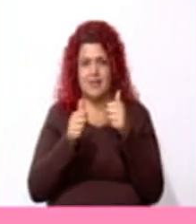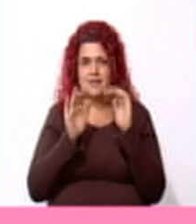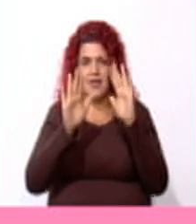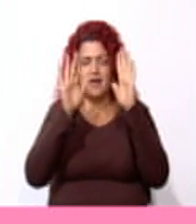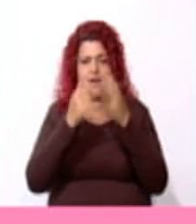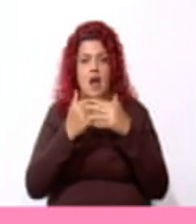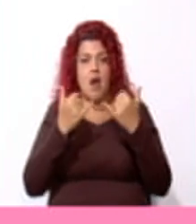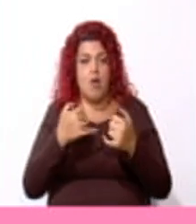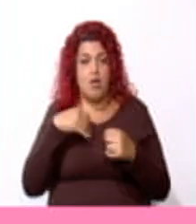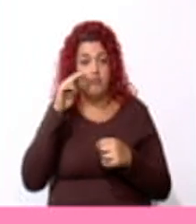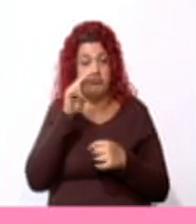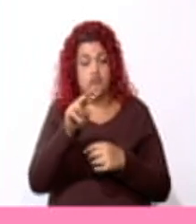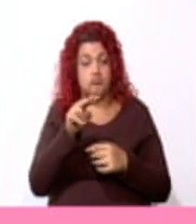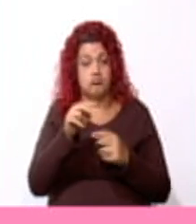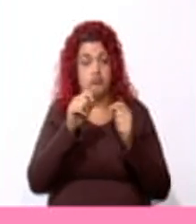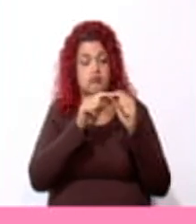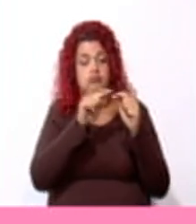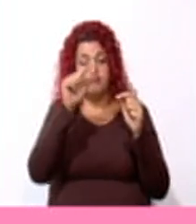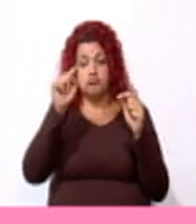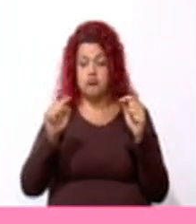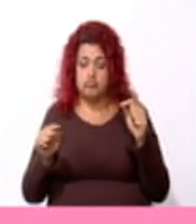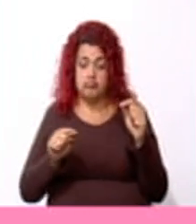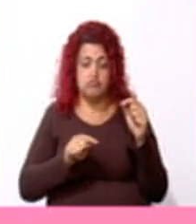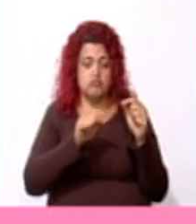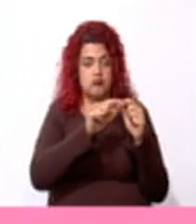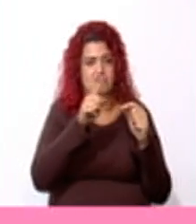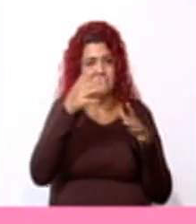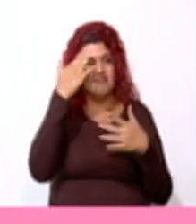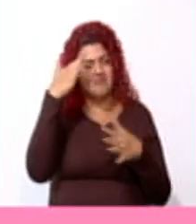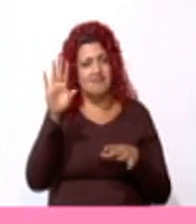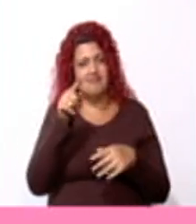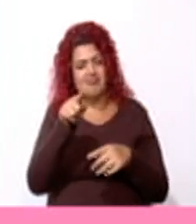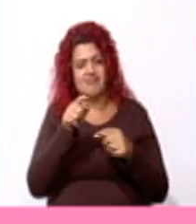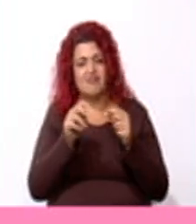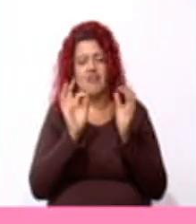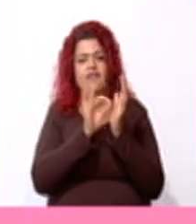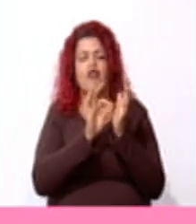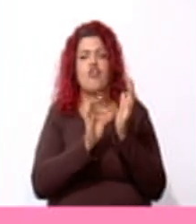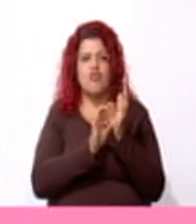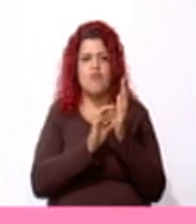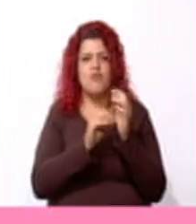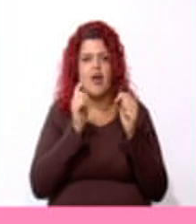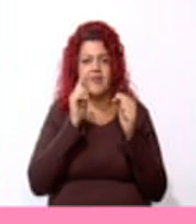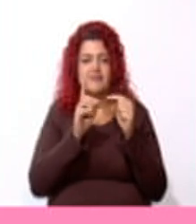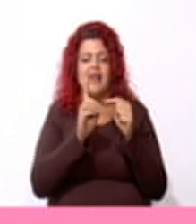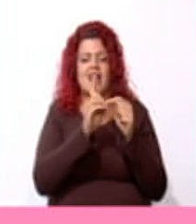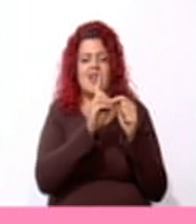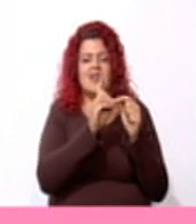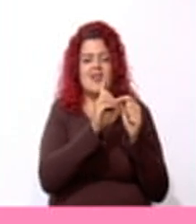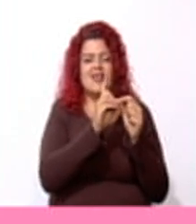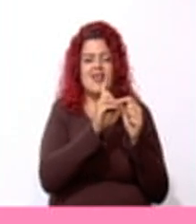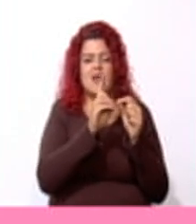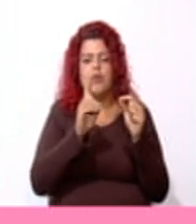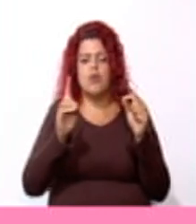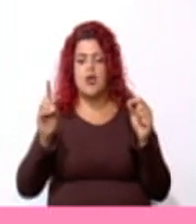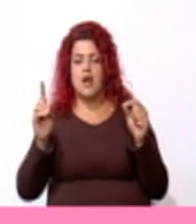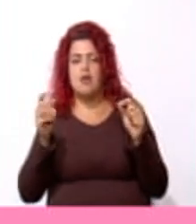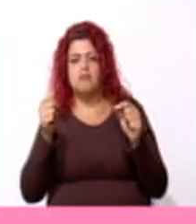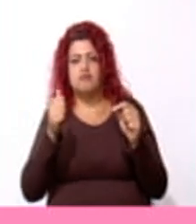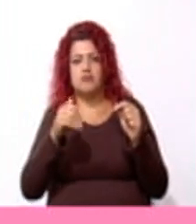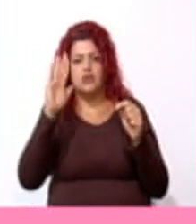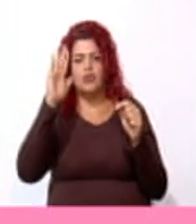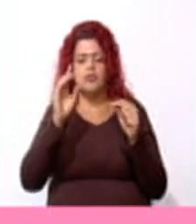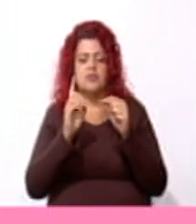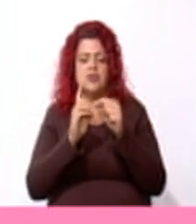el rombo. Si sabemos que la fórmula de su área es diagonal mayor por diagonal menor dividido entre 2,